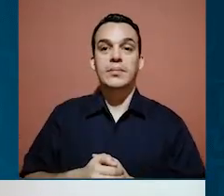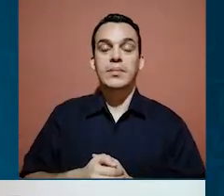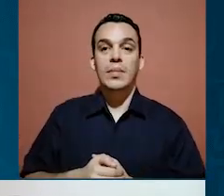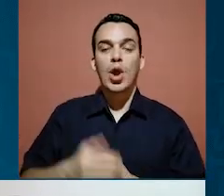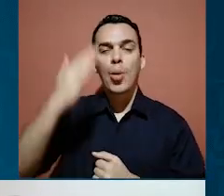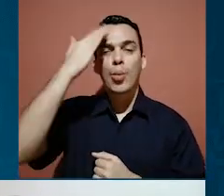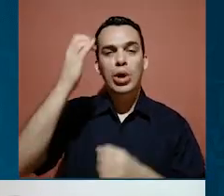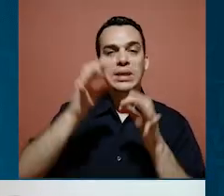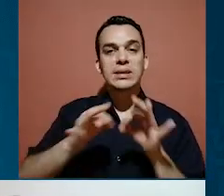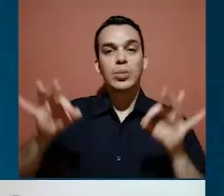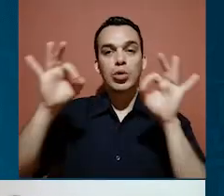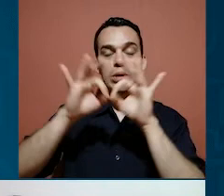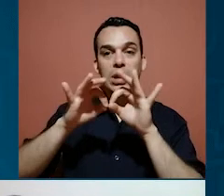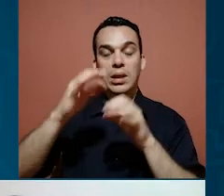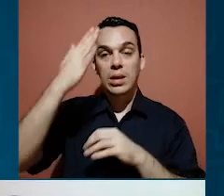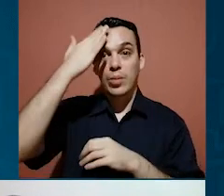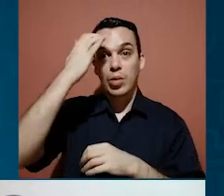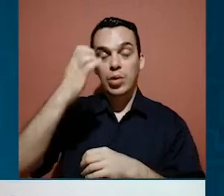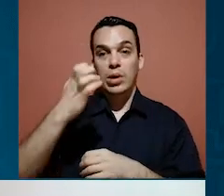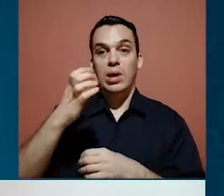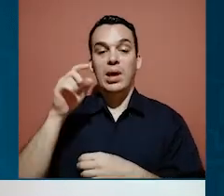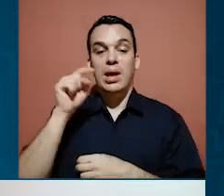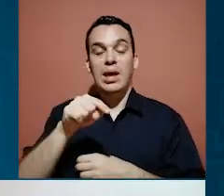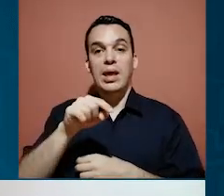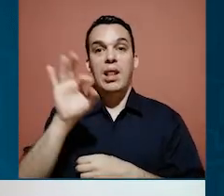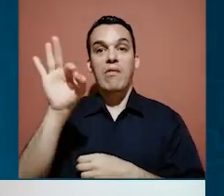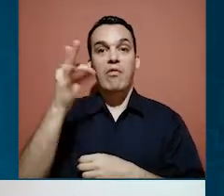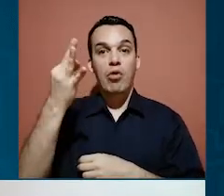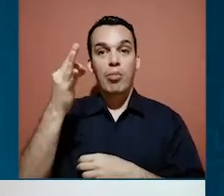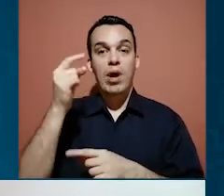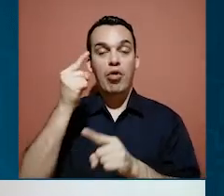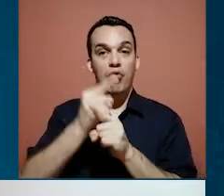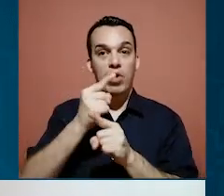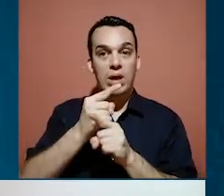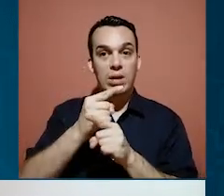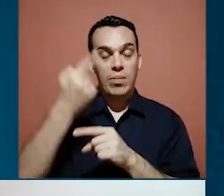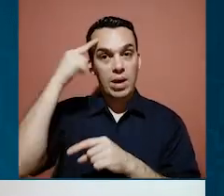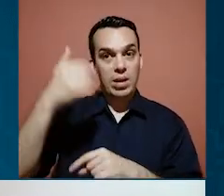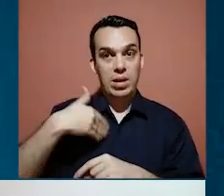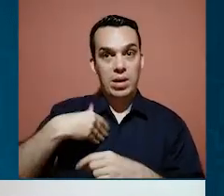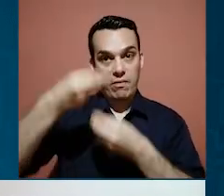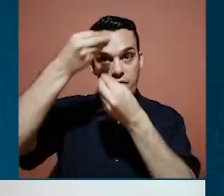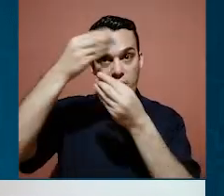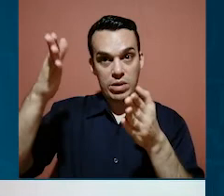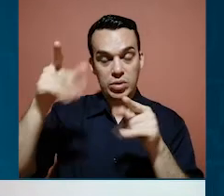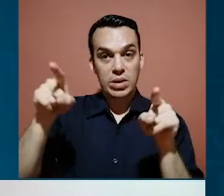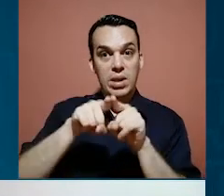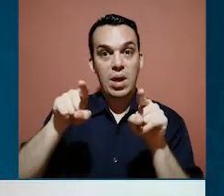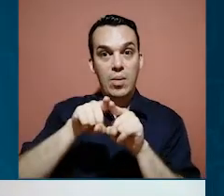mejorar. ¿Por qué es importante? Porque nos dijiste que es importante porque es el medio oficial y nos ayuda a obtener esa información